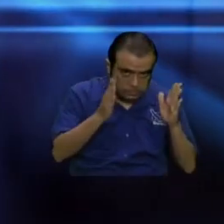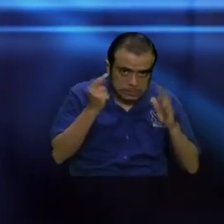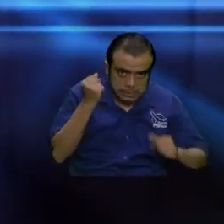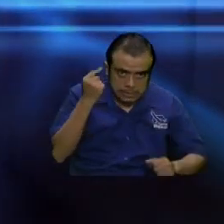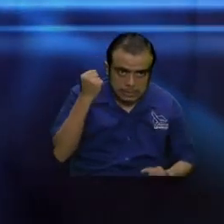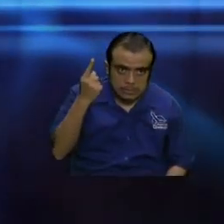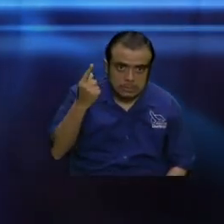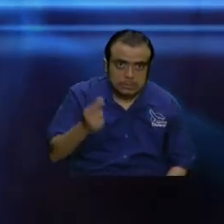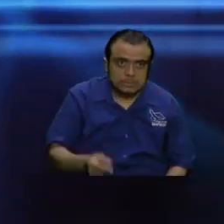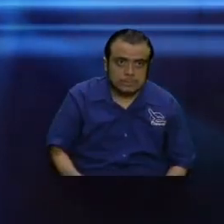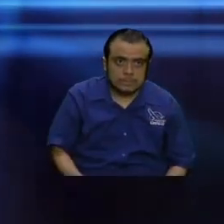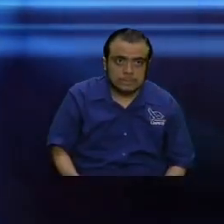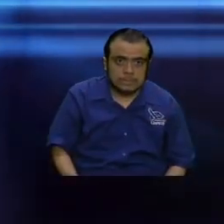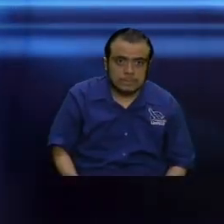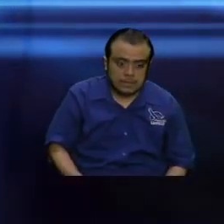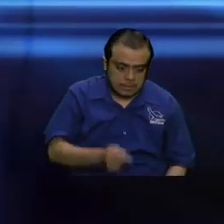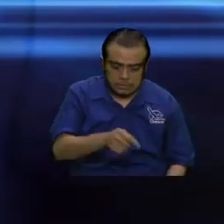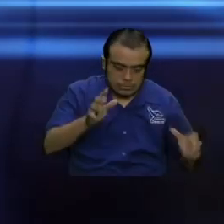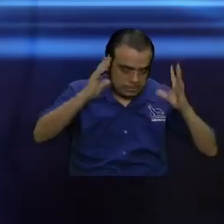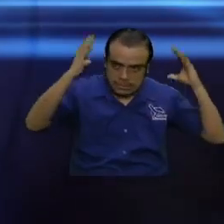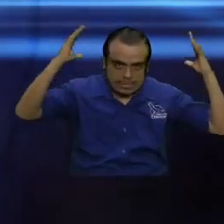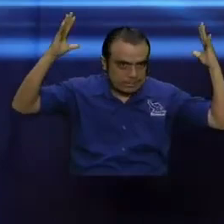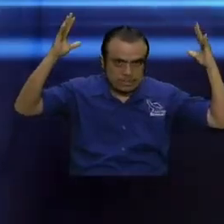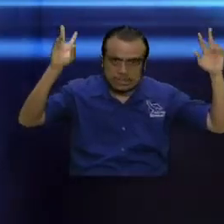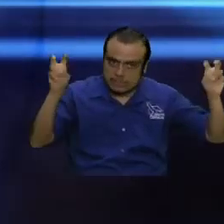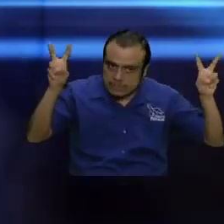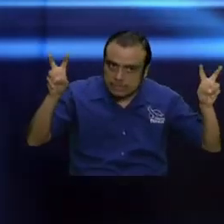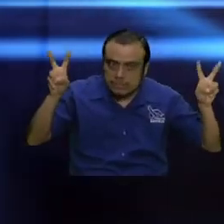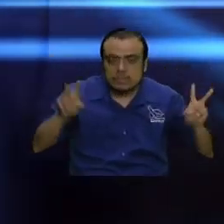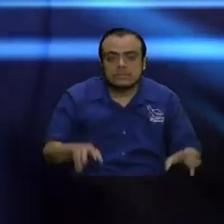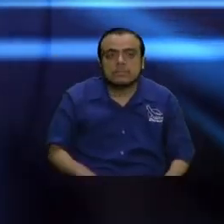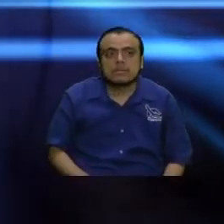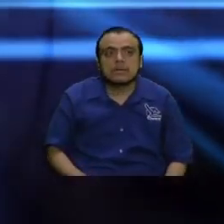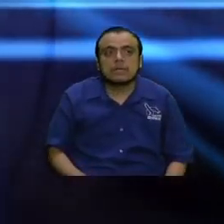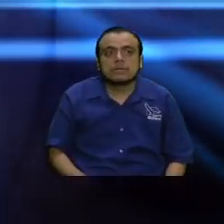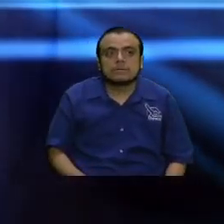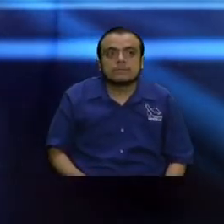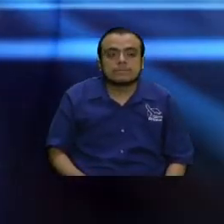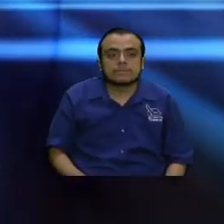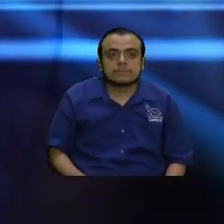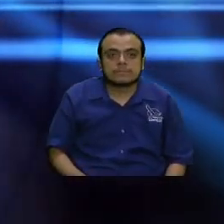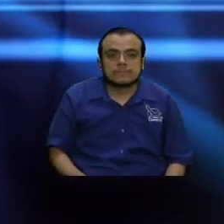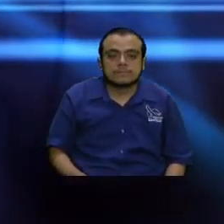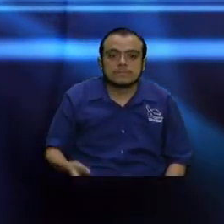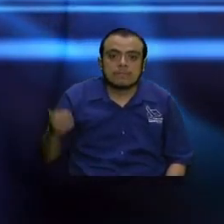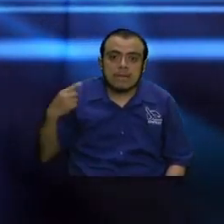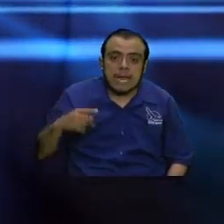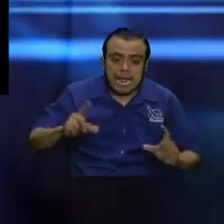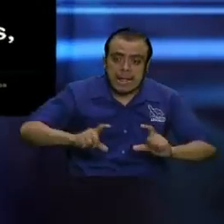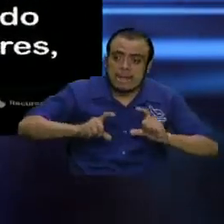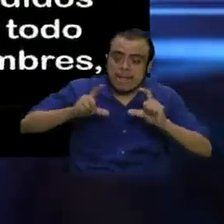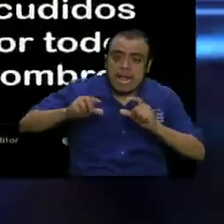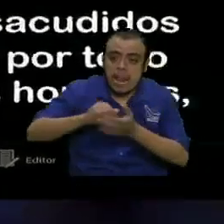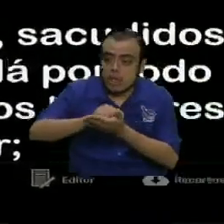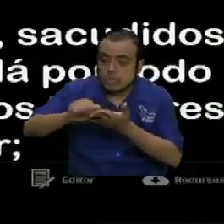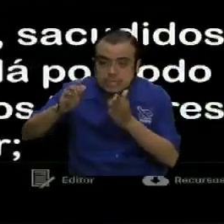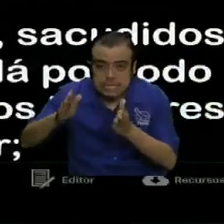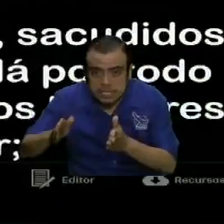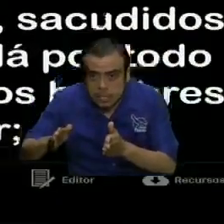pasa es que la cosa es larga. Es un gran rompecabezas esta cuestión. A fin de capacitar a los santos para la hora del ministerio, para la